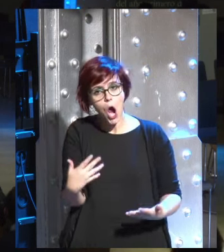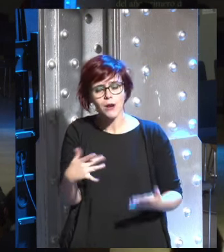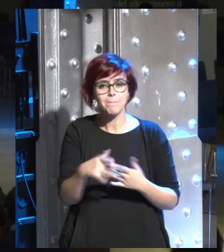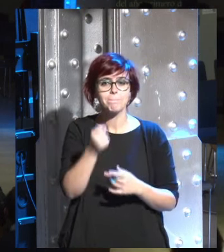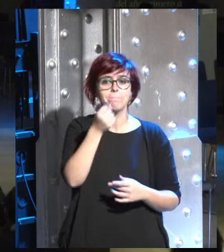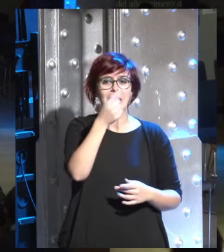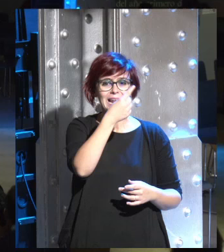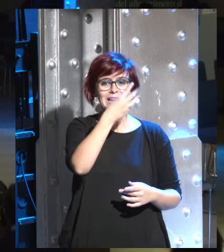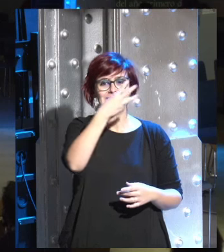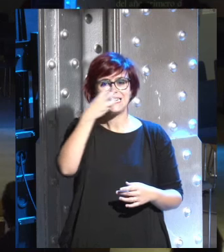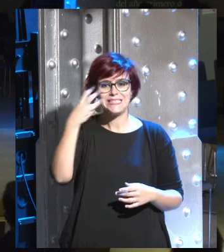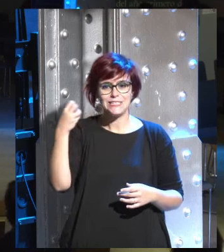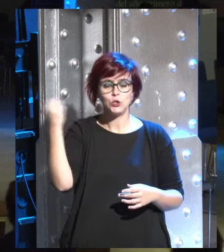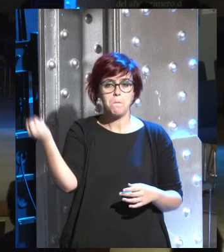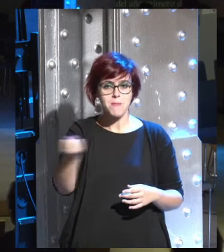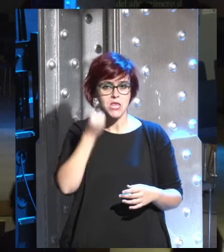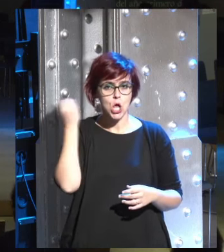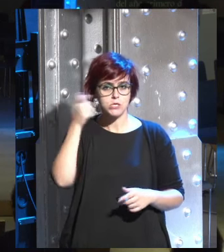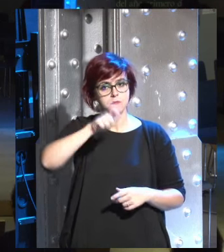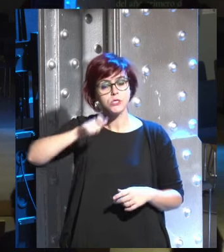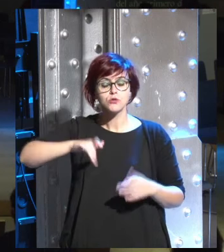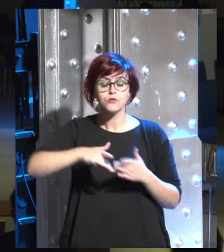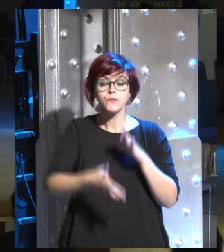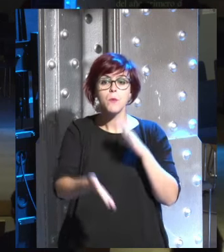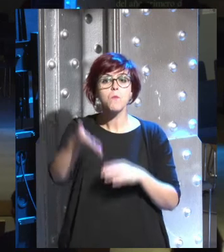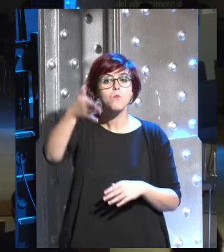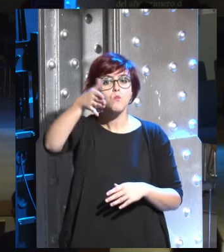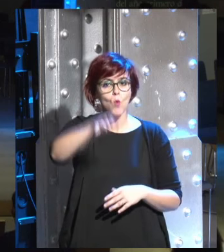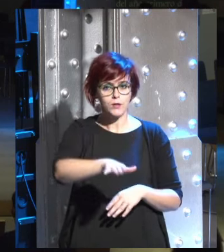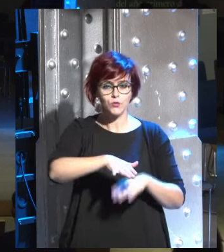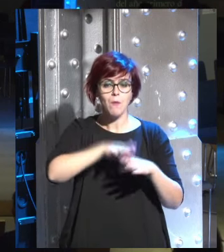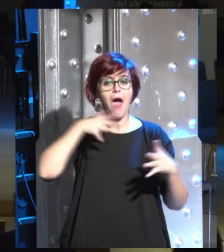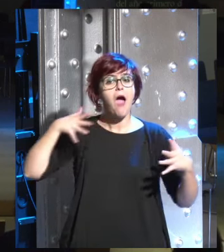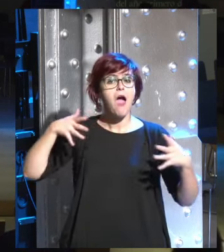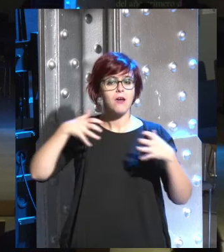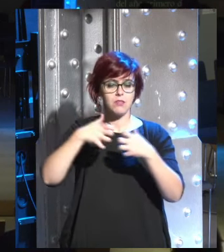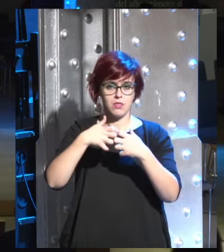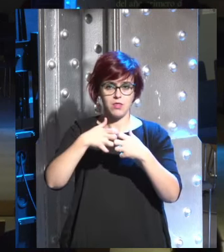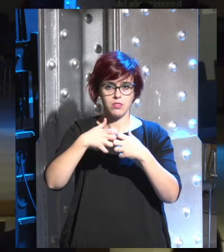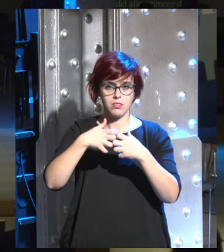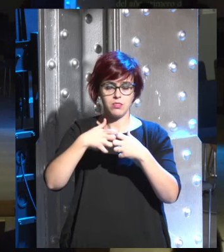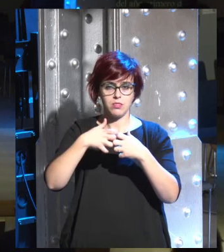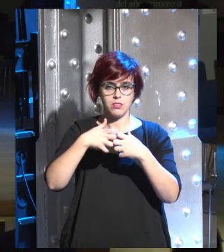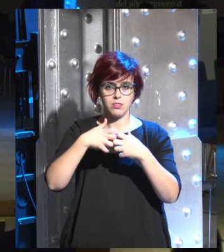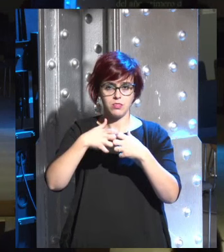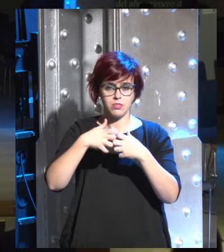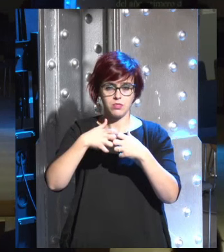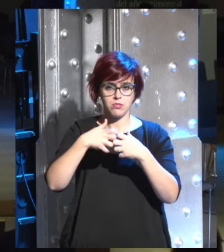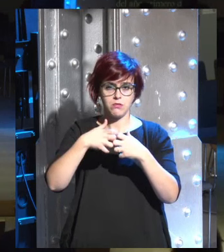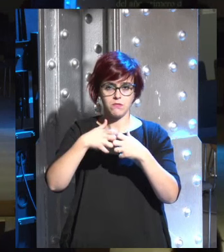1300 millones de personas mueren en accidentes de de